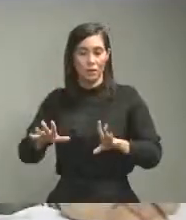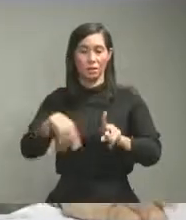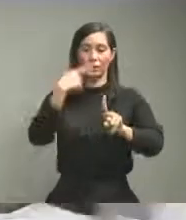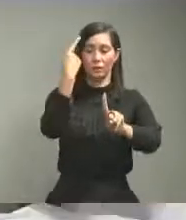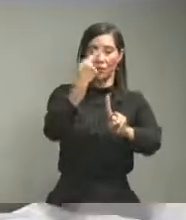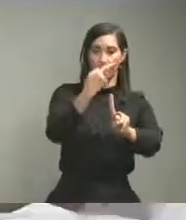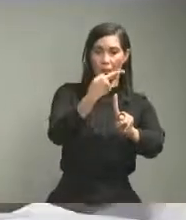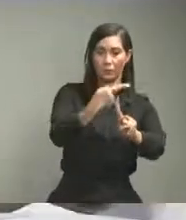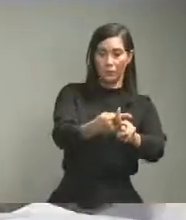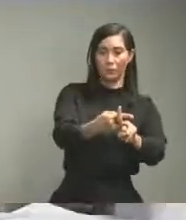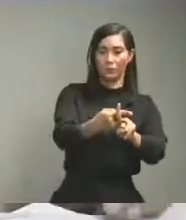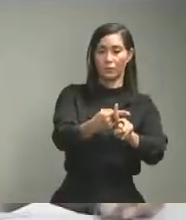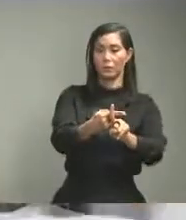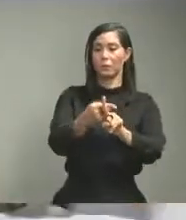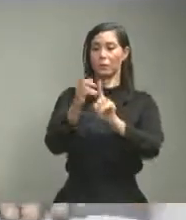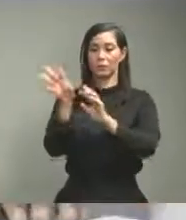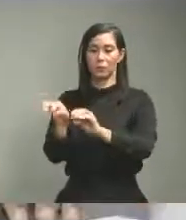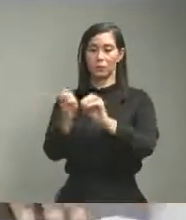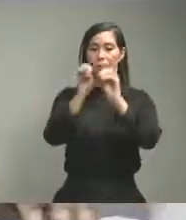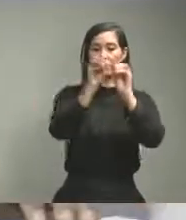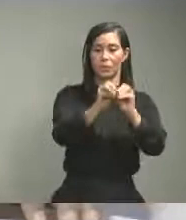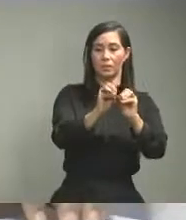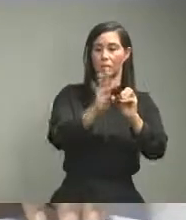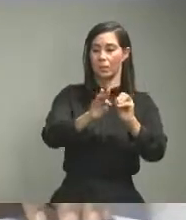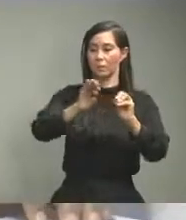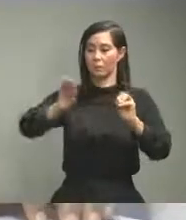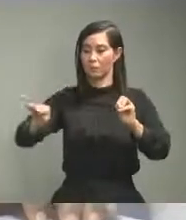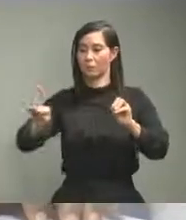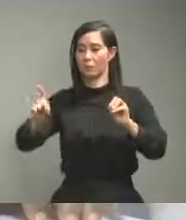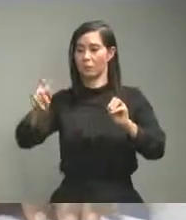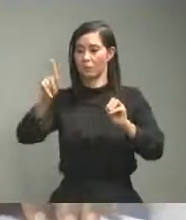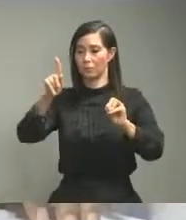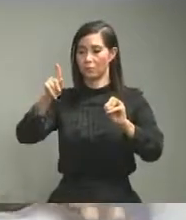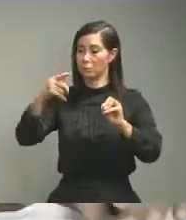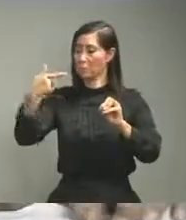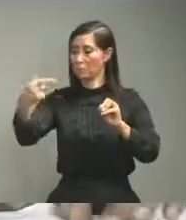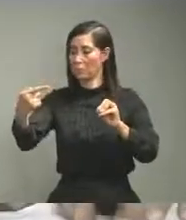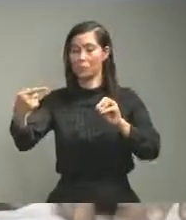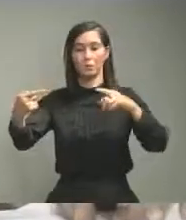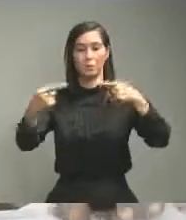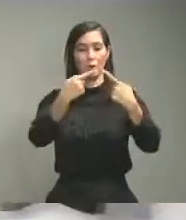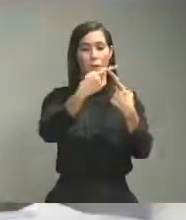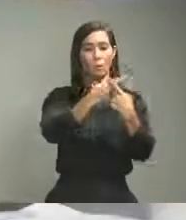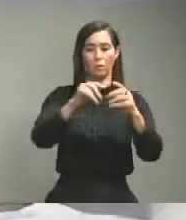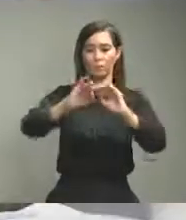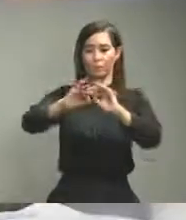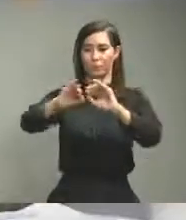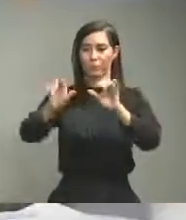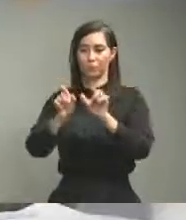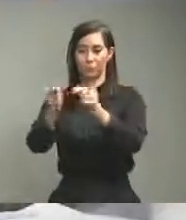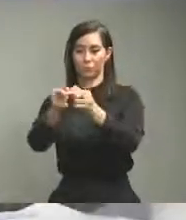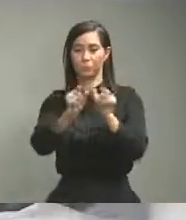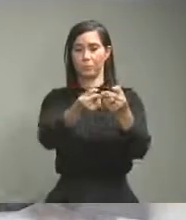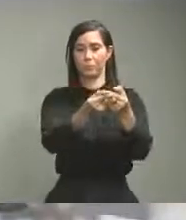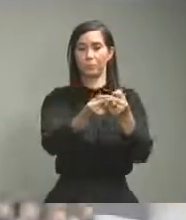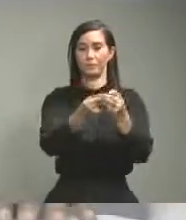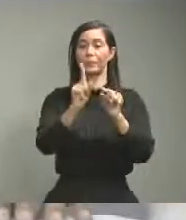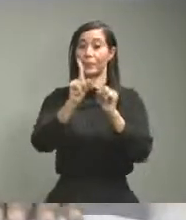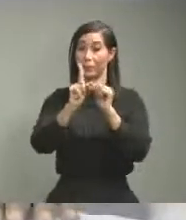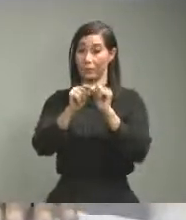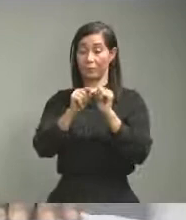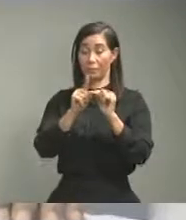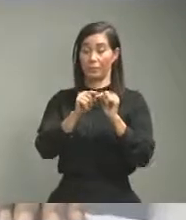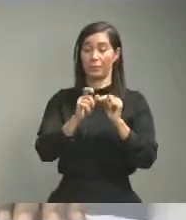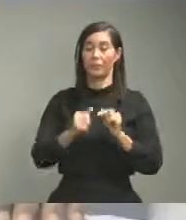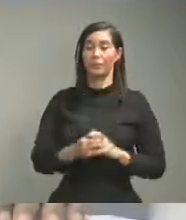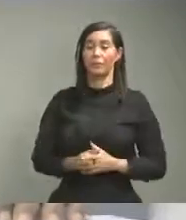positividad o pasan a los descartados como aparecen aquí ya condensados de manera